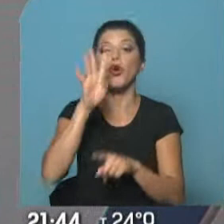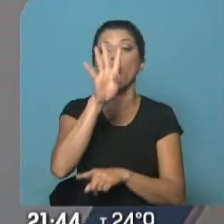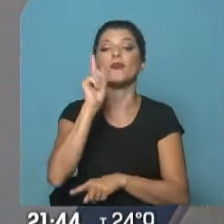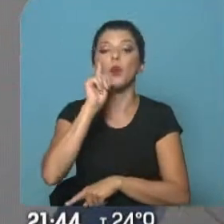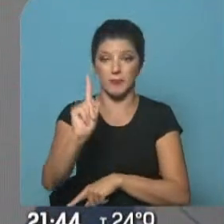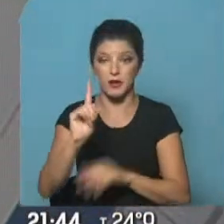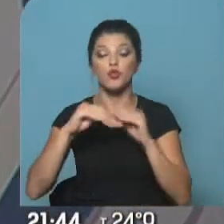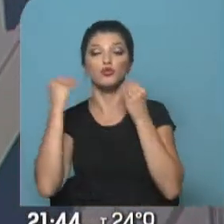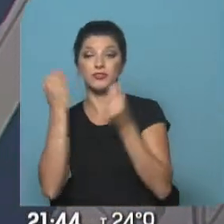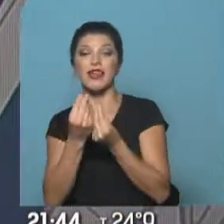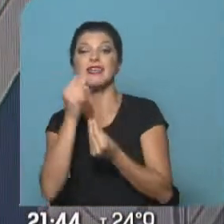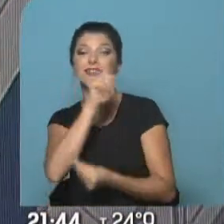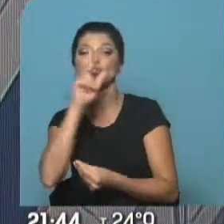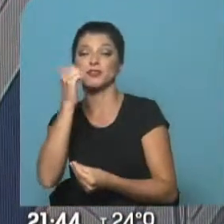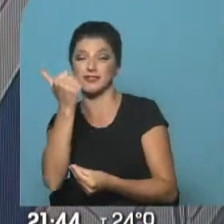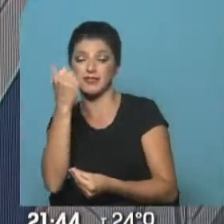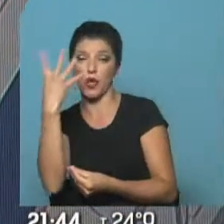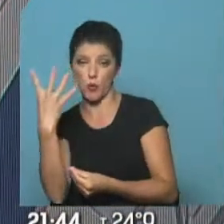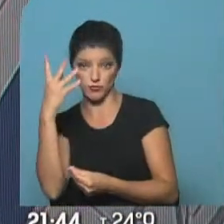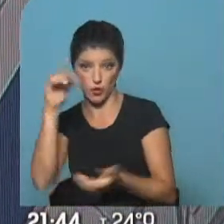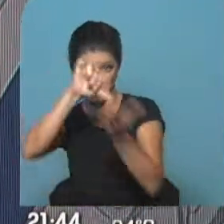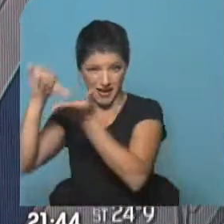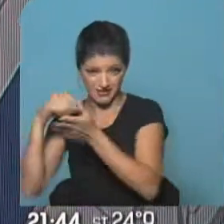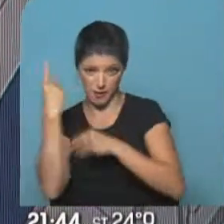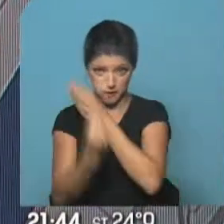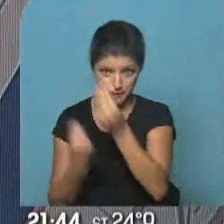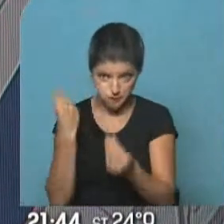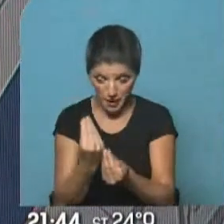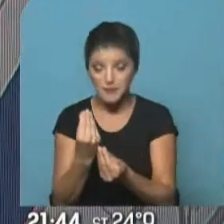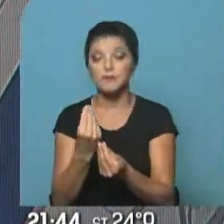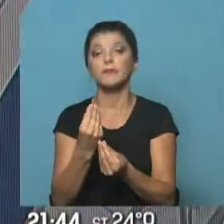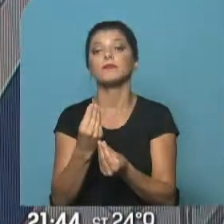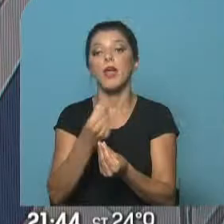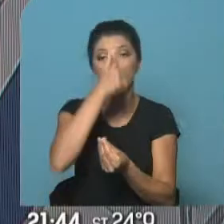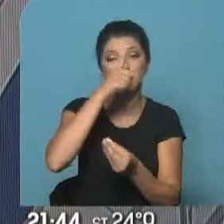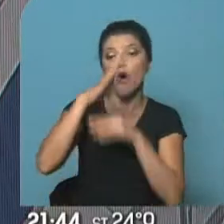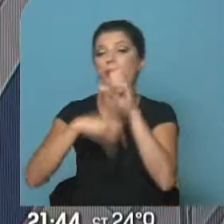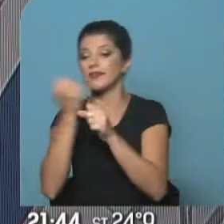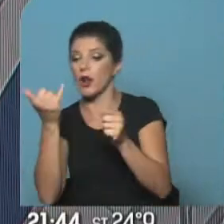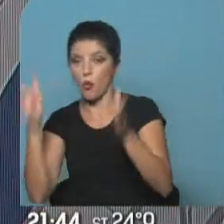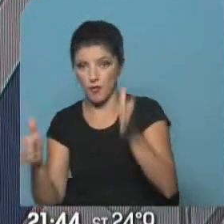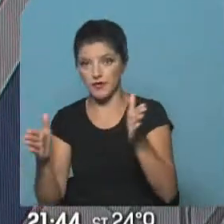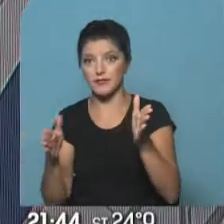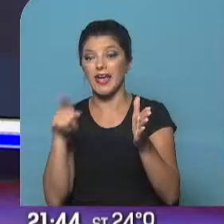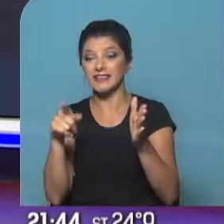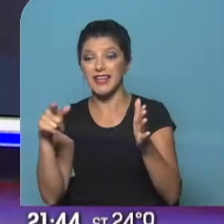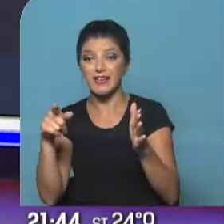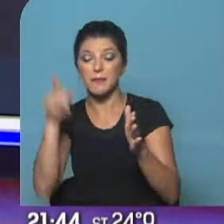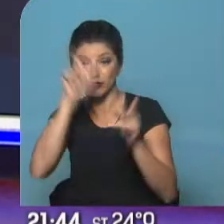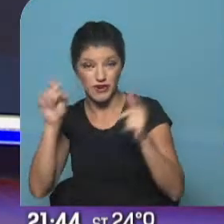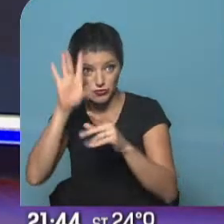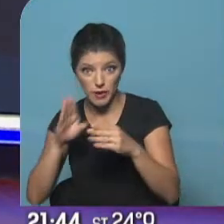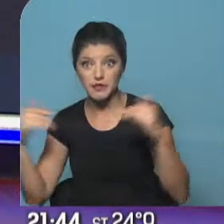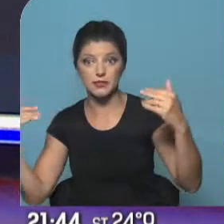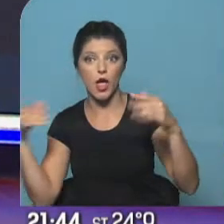países. Solo para ellos entonces, este domingo y hasta el jueves, van a tener calles preferenciales donde solo ellos van a poder